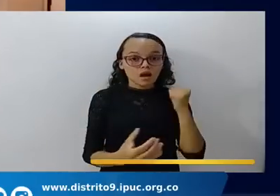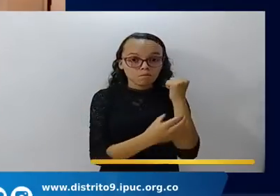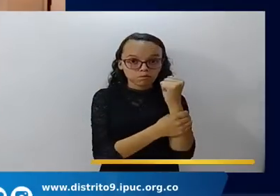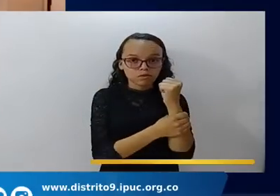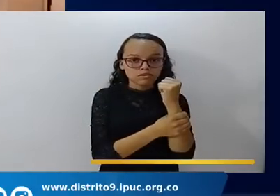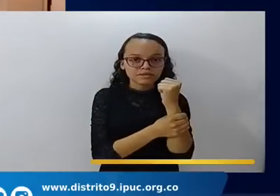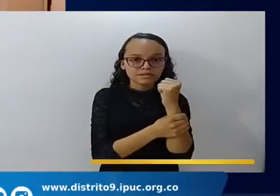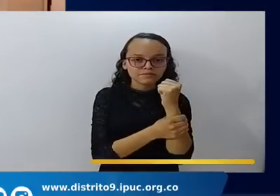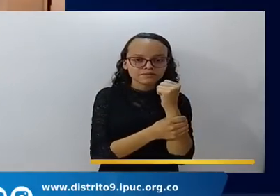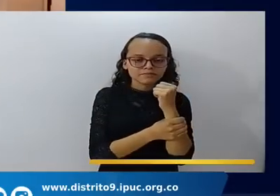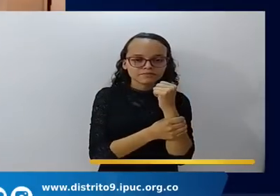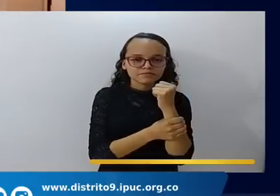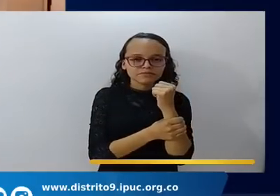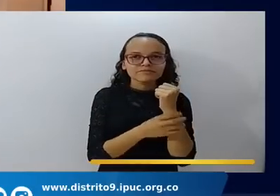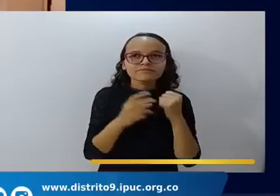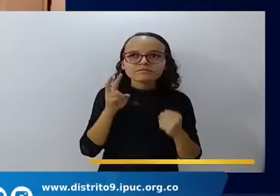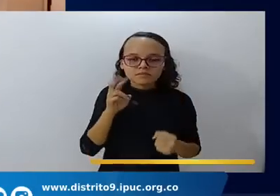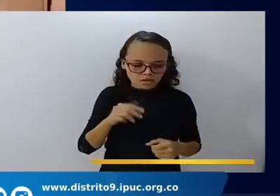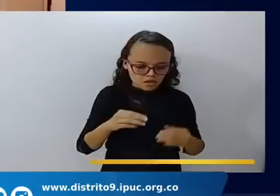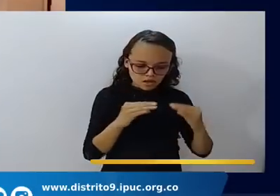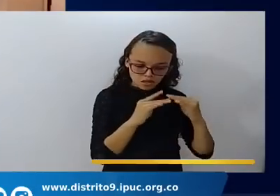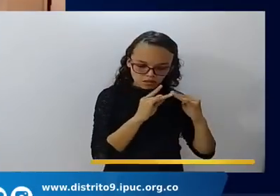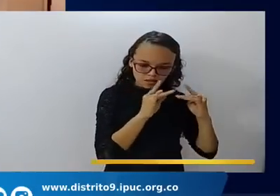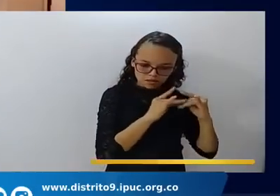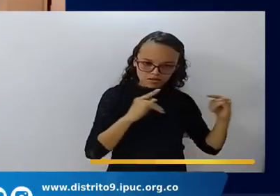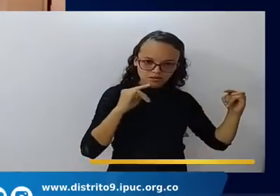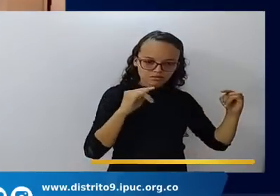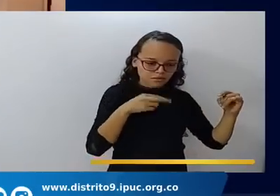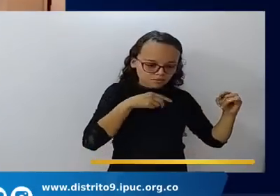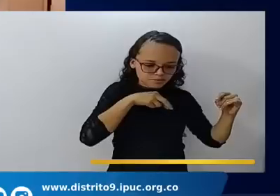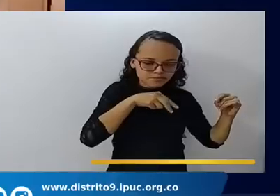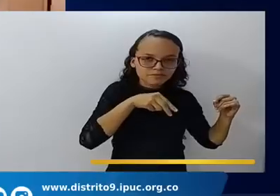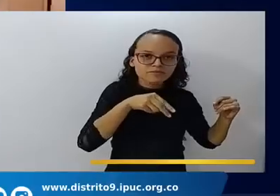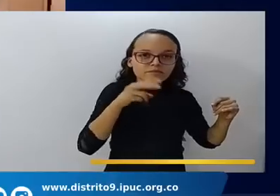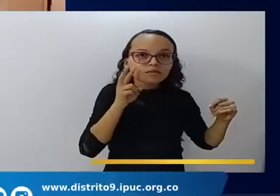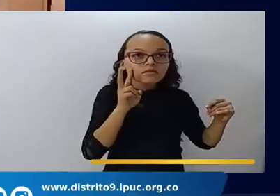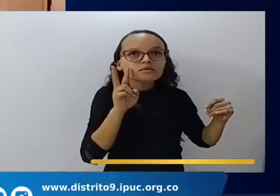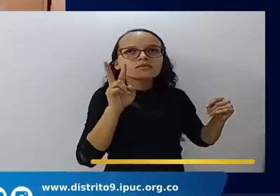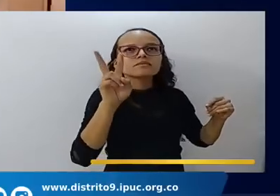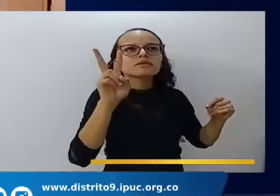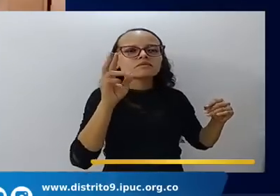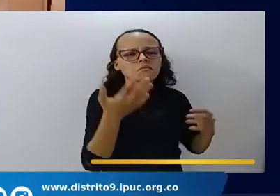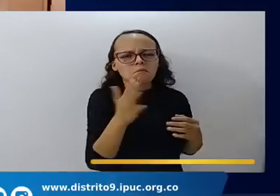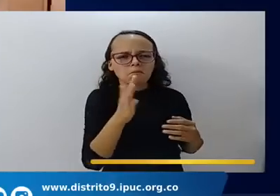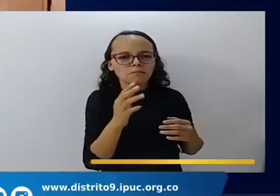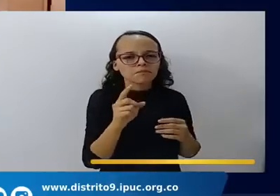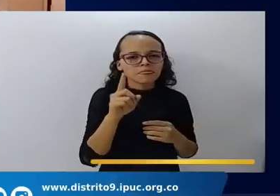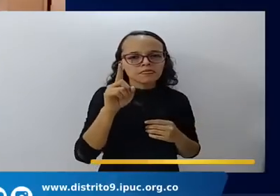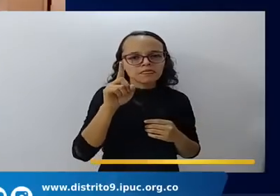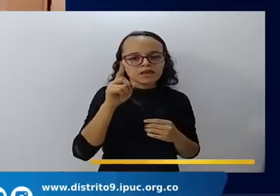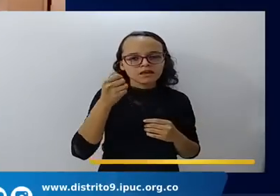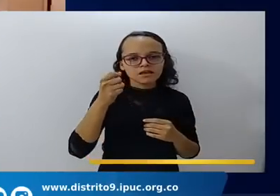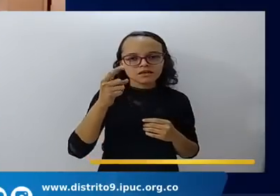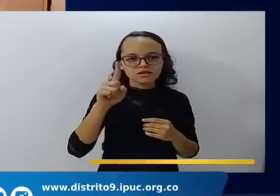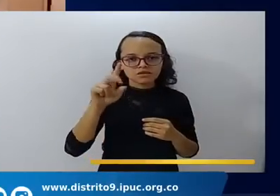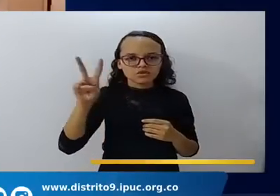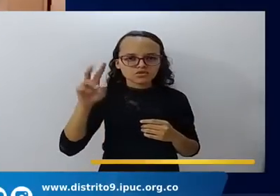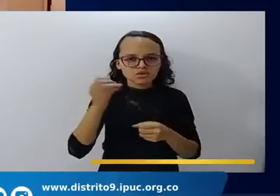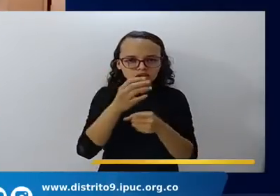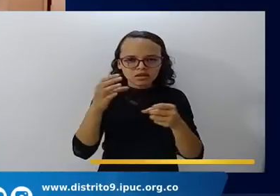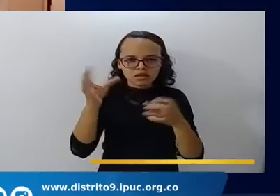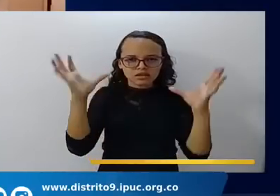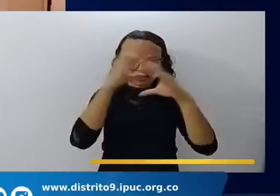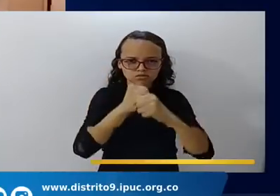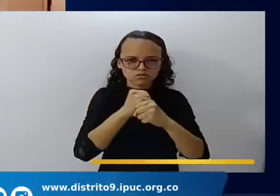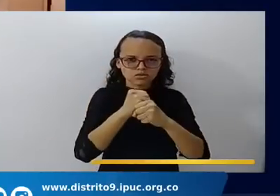saliendo de su tienda, doce de la noche, una de la mañana, mientras